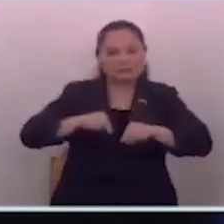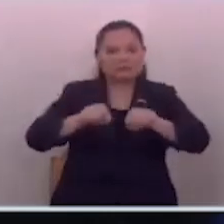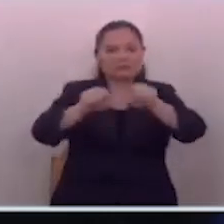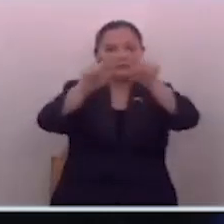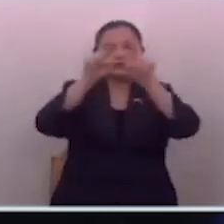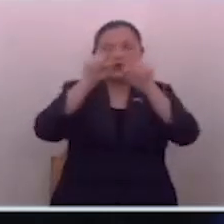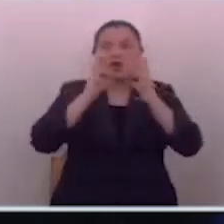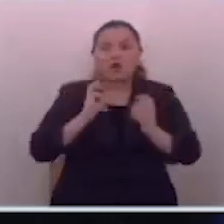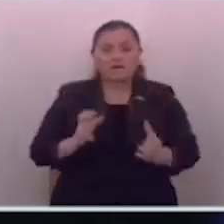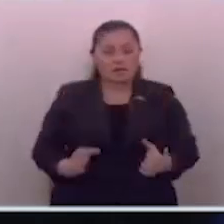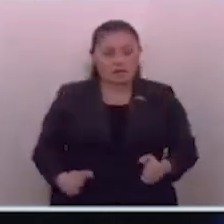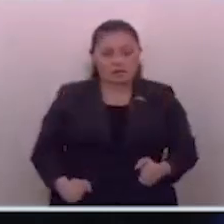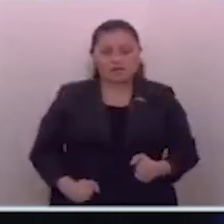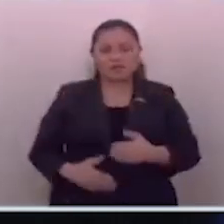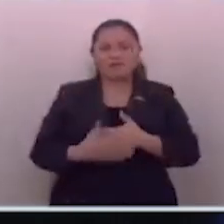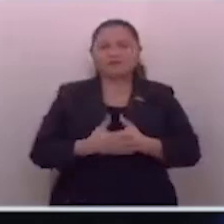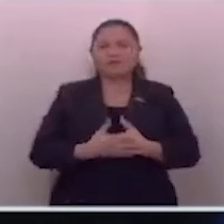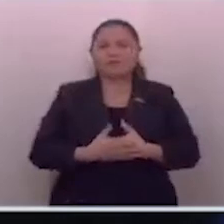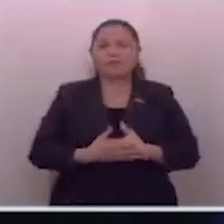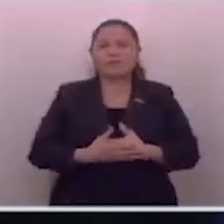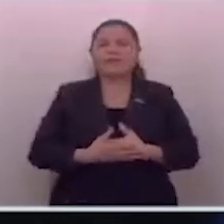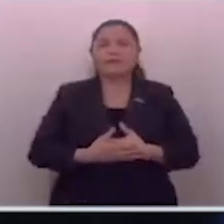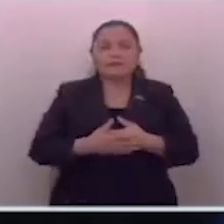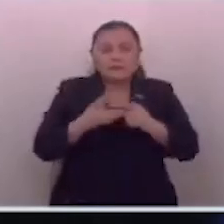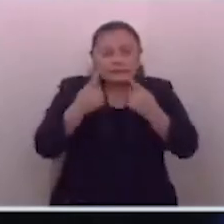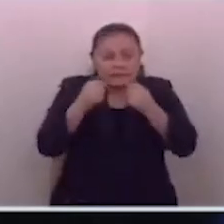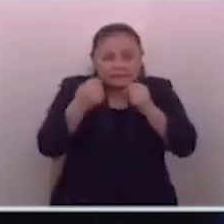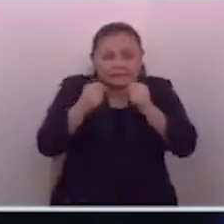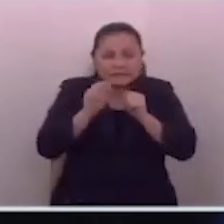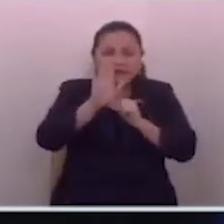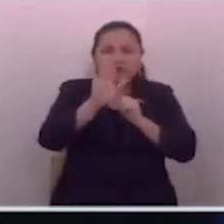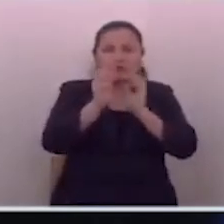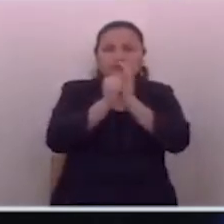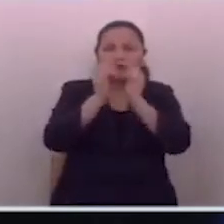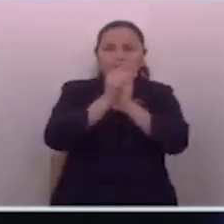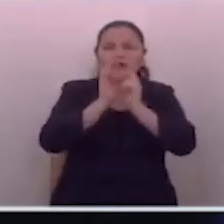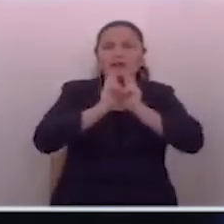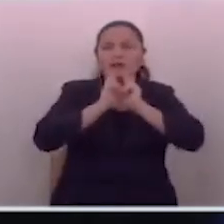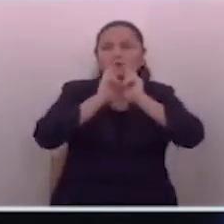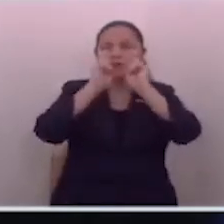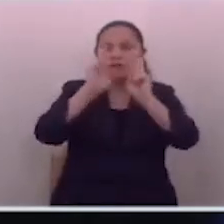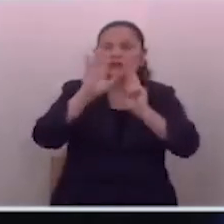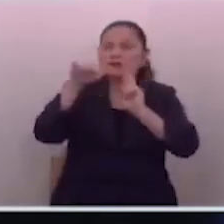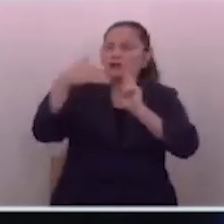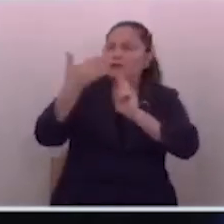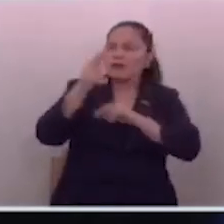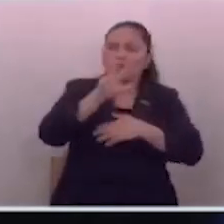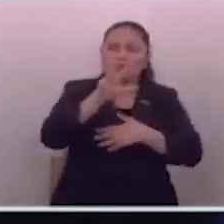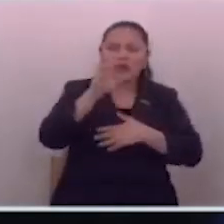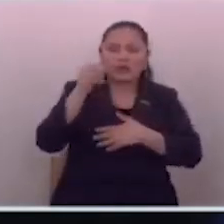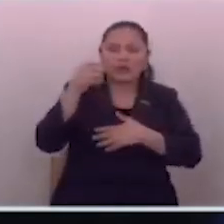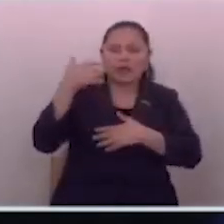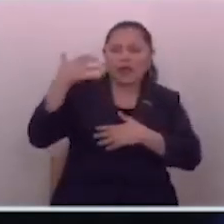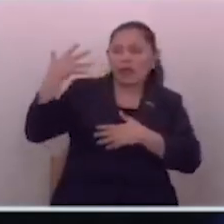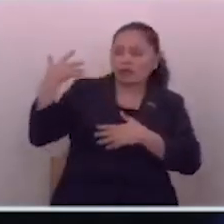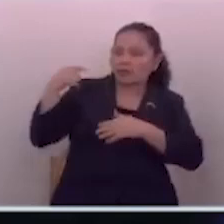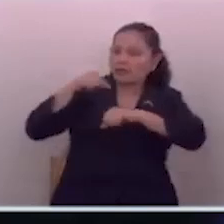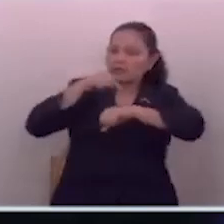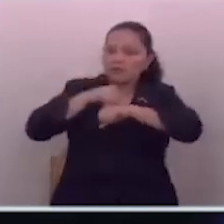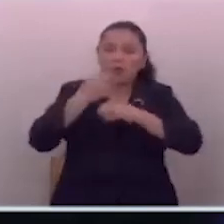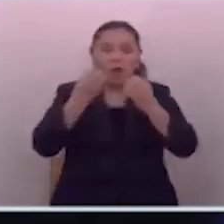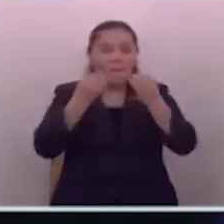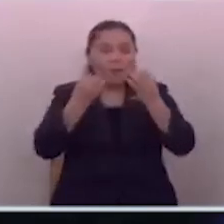este gobierno tratando de resolver este problema después de más de 30 años, que muchos,